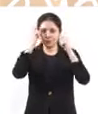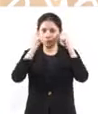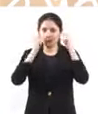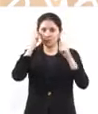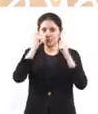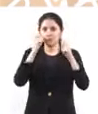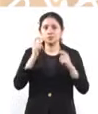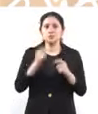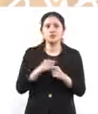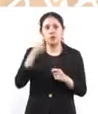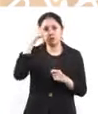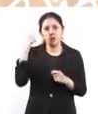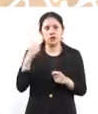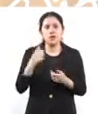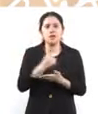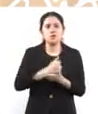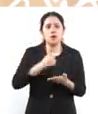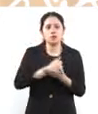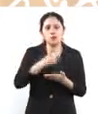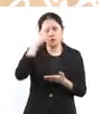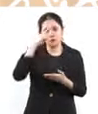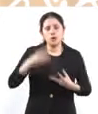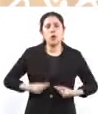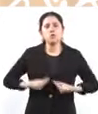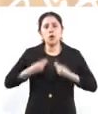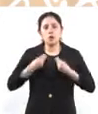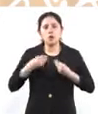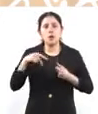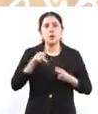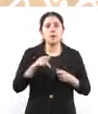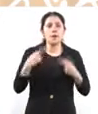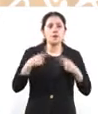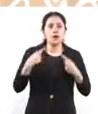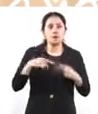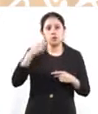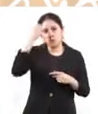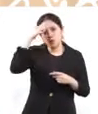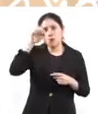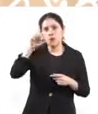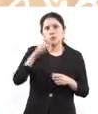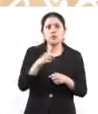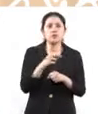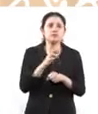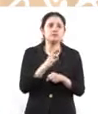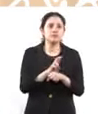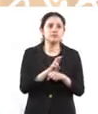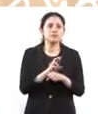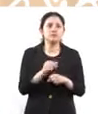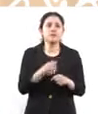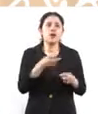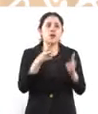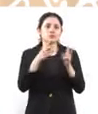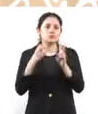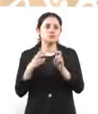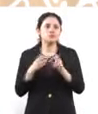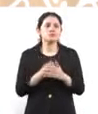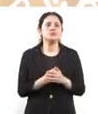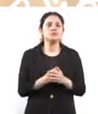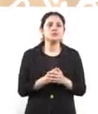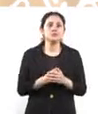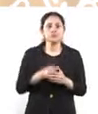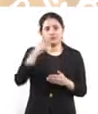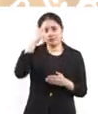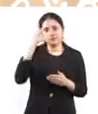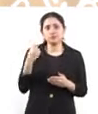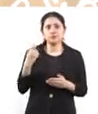para los habitantes de la ciudad, pero también para los turistas. Es muy importante, pero es importante también en función de los